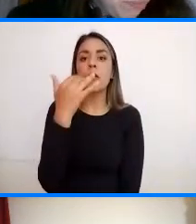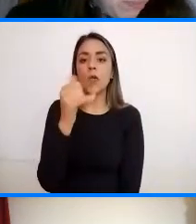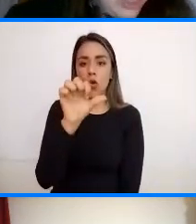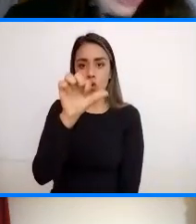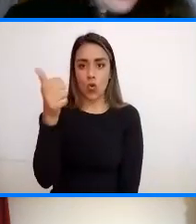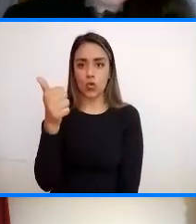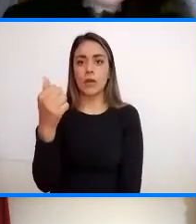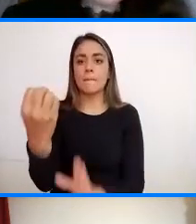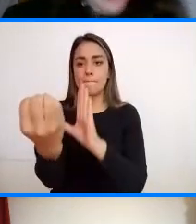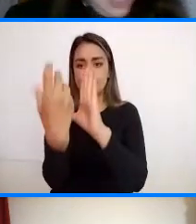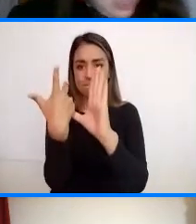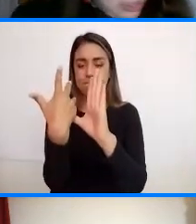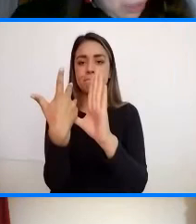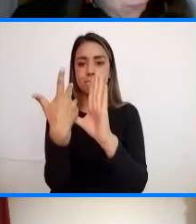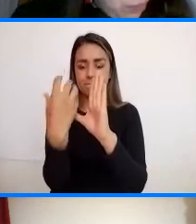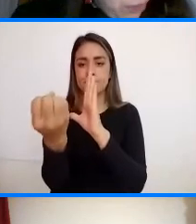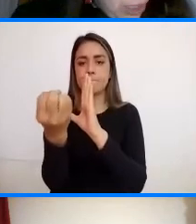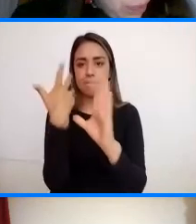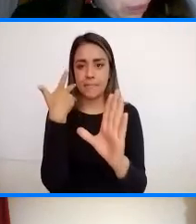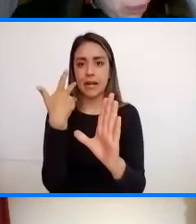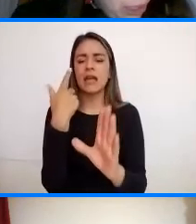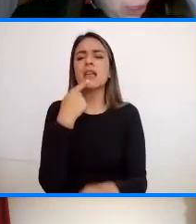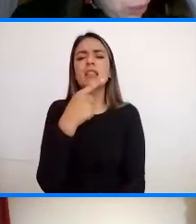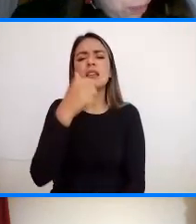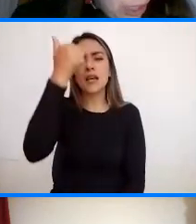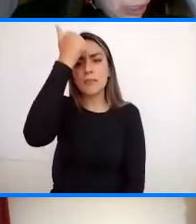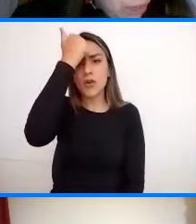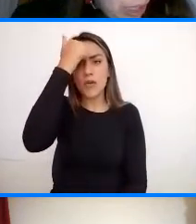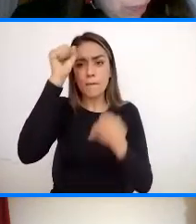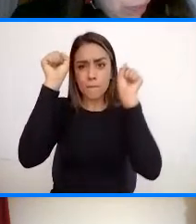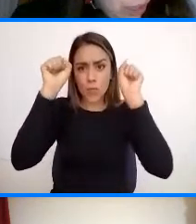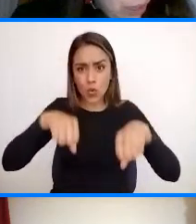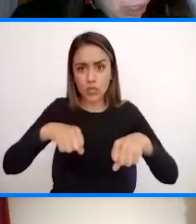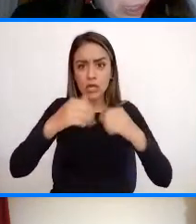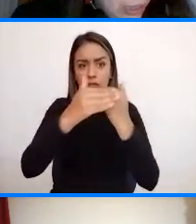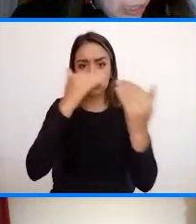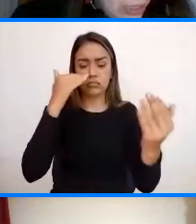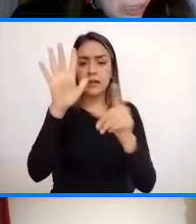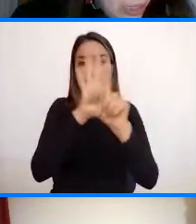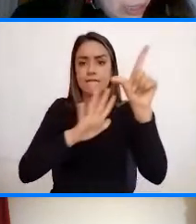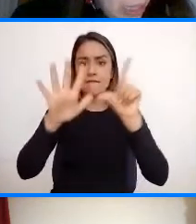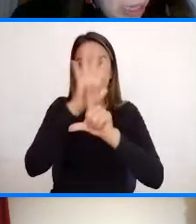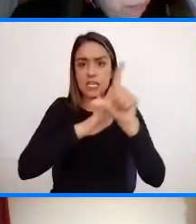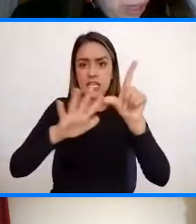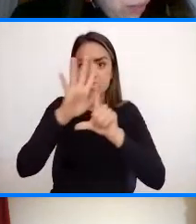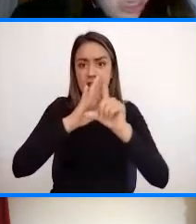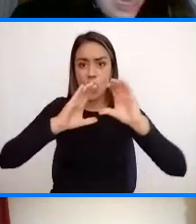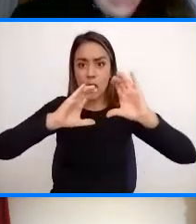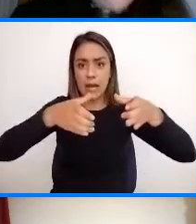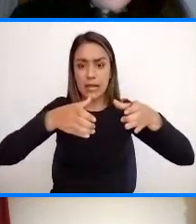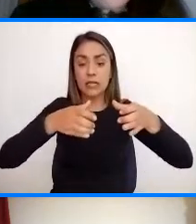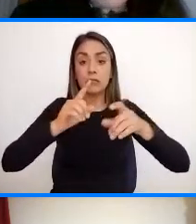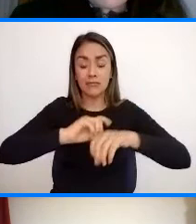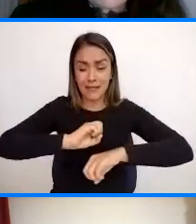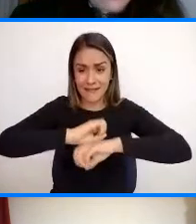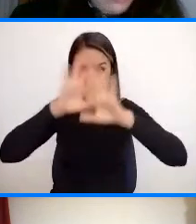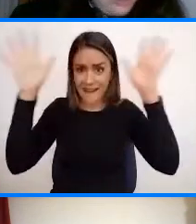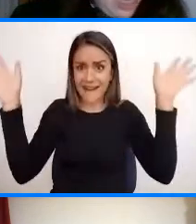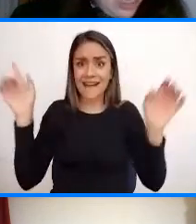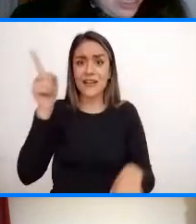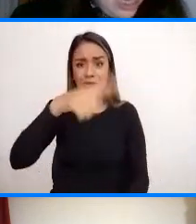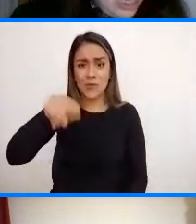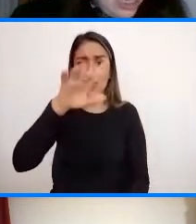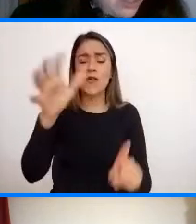Otra Así que había Aquí dice Profe Es posible Que nos puedas enviar El video De las clases Pero claro Ustedes lo pueden